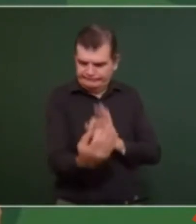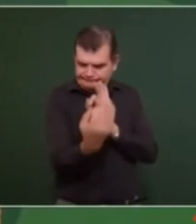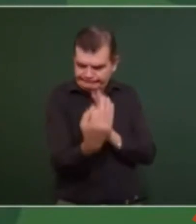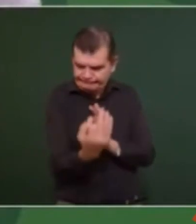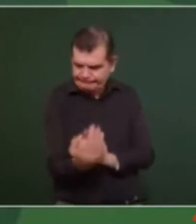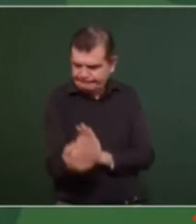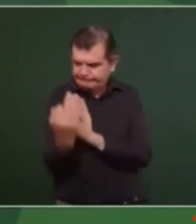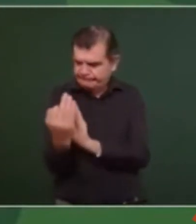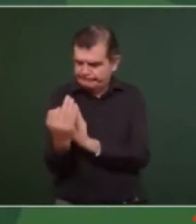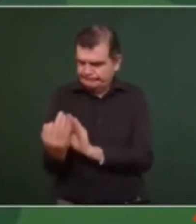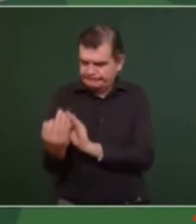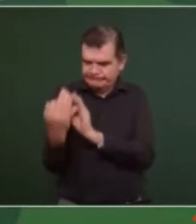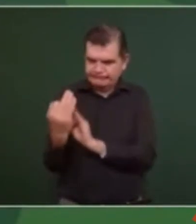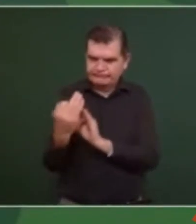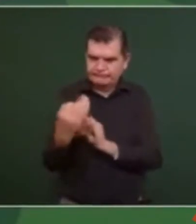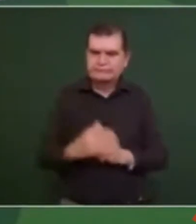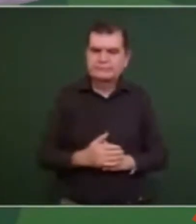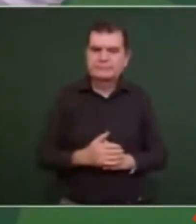Porque entonces